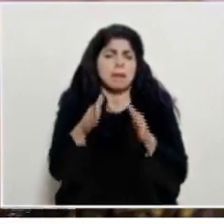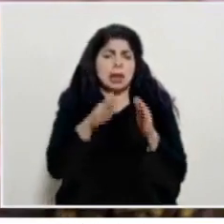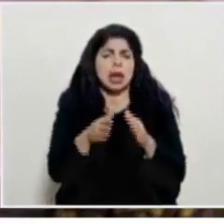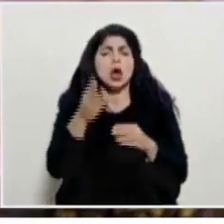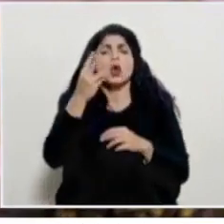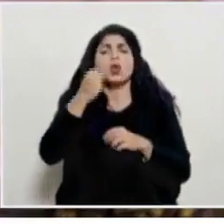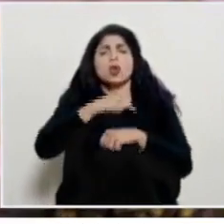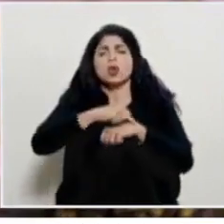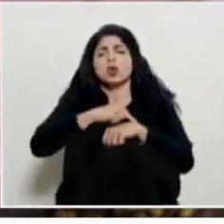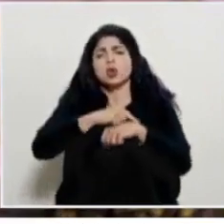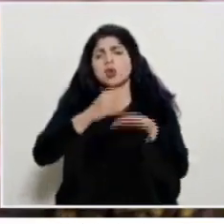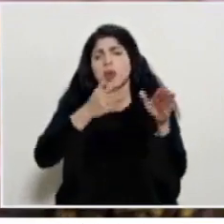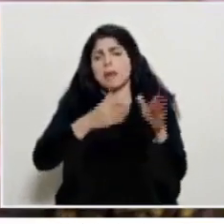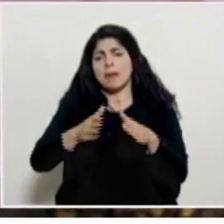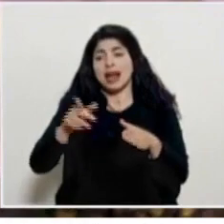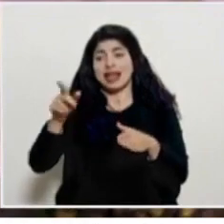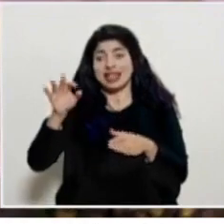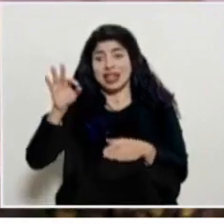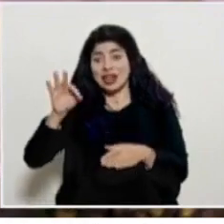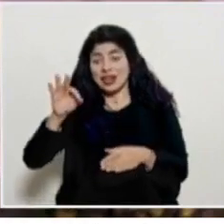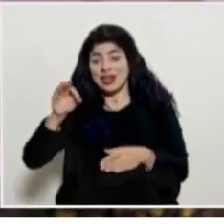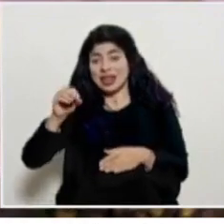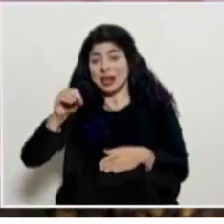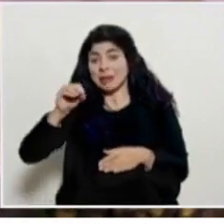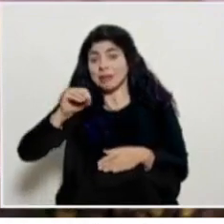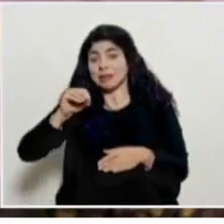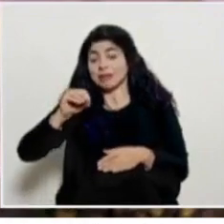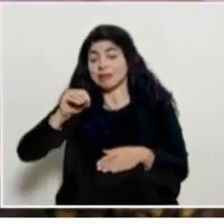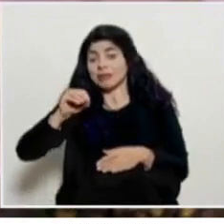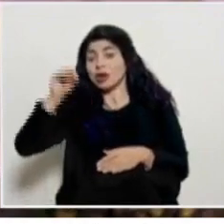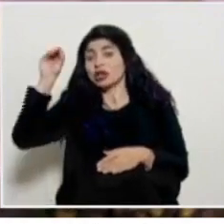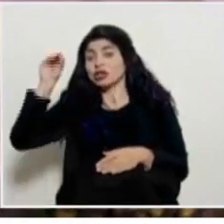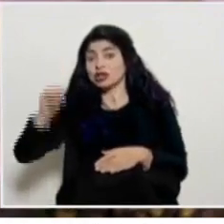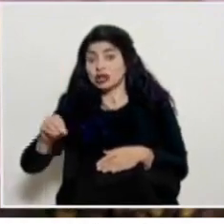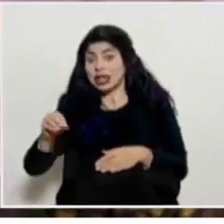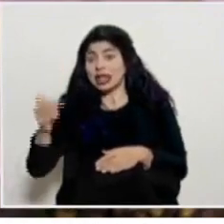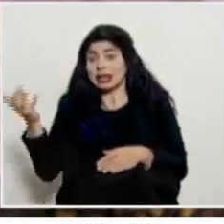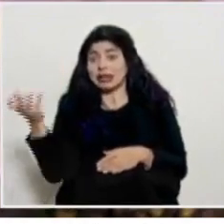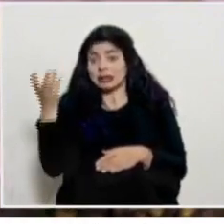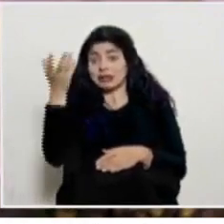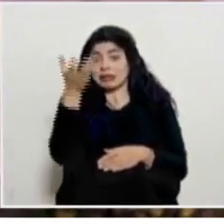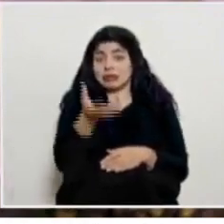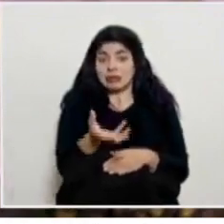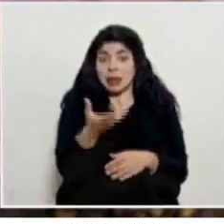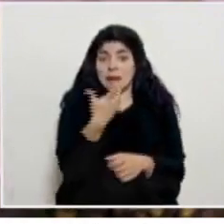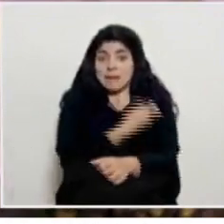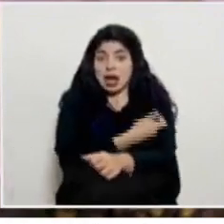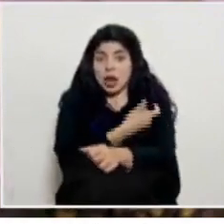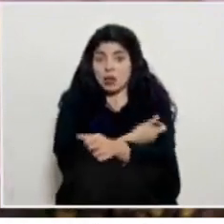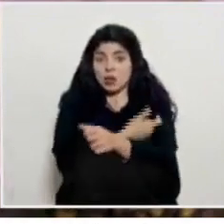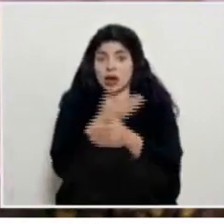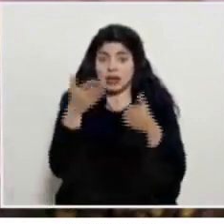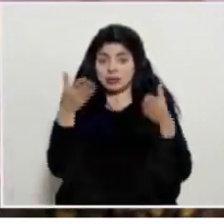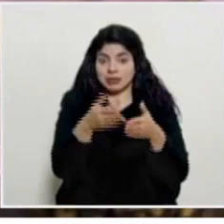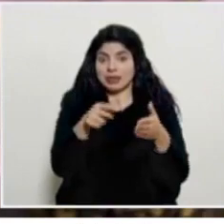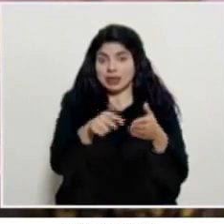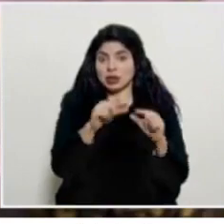plazo al decidir este 90% de uso de esas vacunas que van a entrar al país?